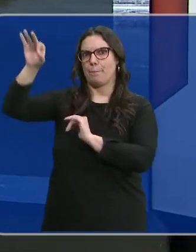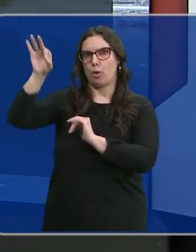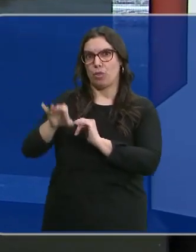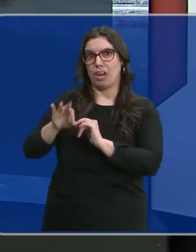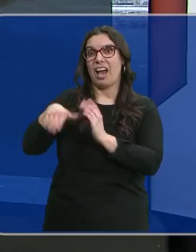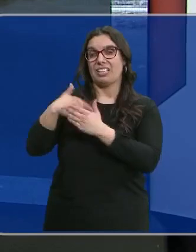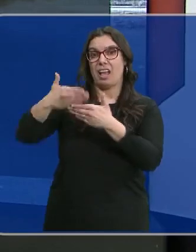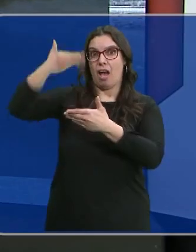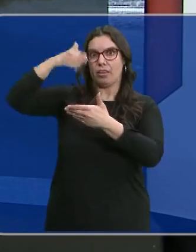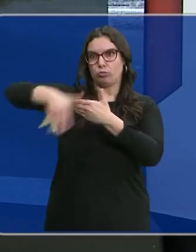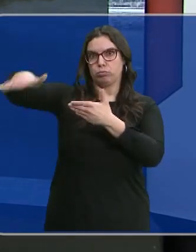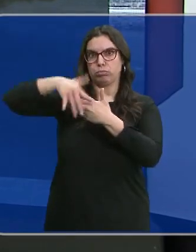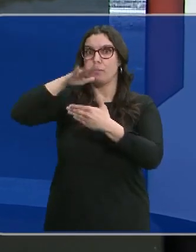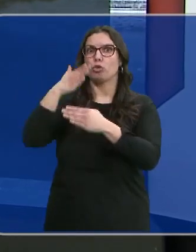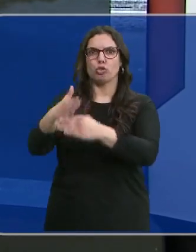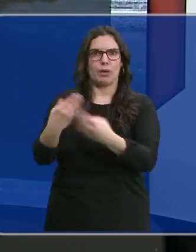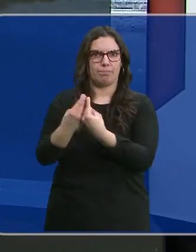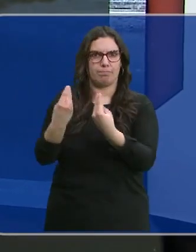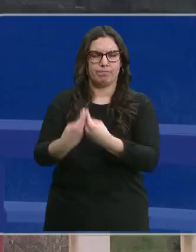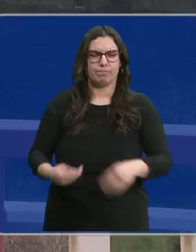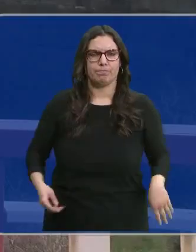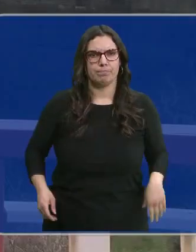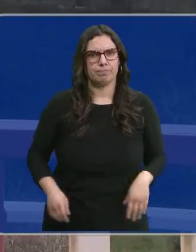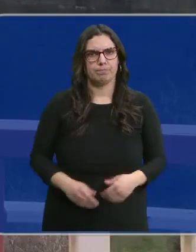y han tenido que abrir sus compuertas. Laura Hernández.